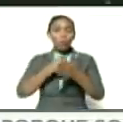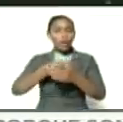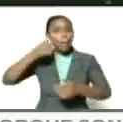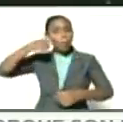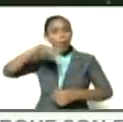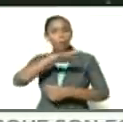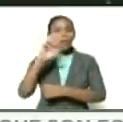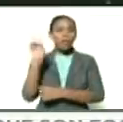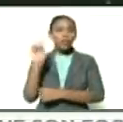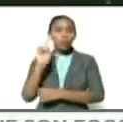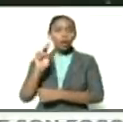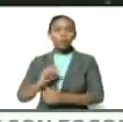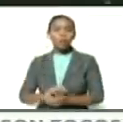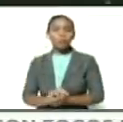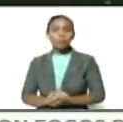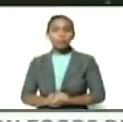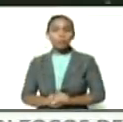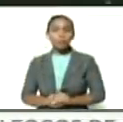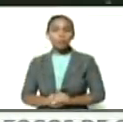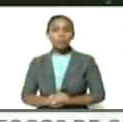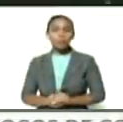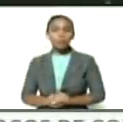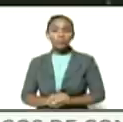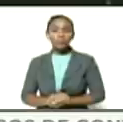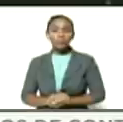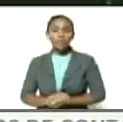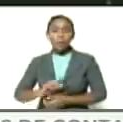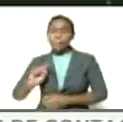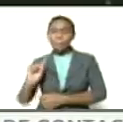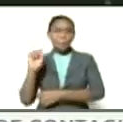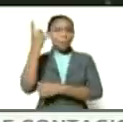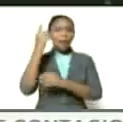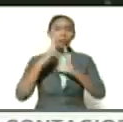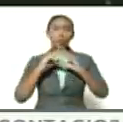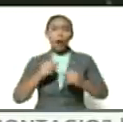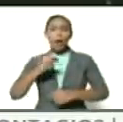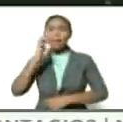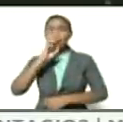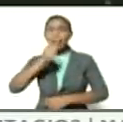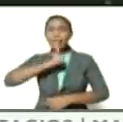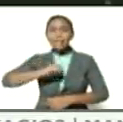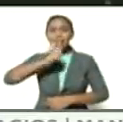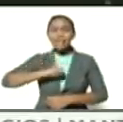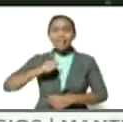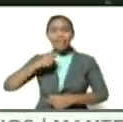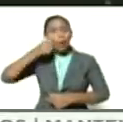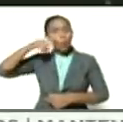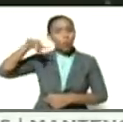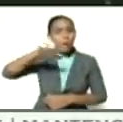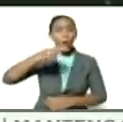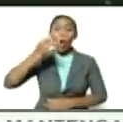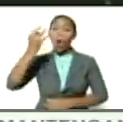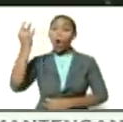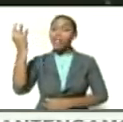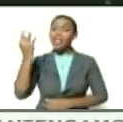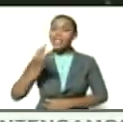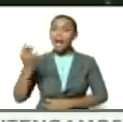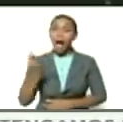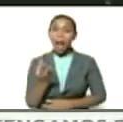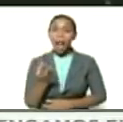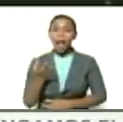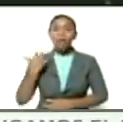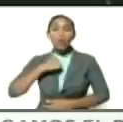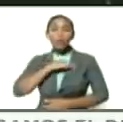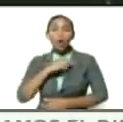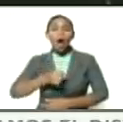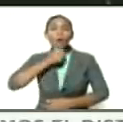Venezuela. La primera de todas las resistencias, la resistencia de los pueblos originarios, de nuestros